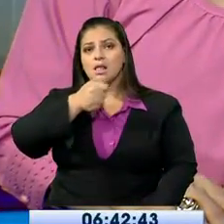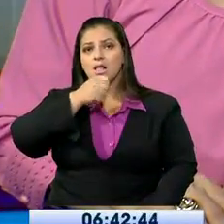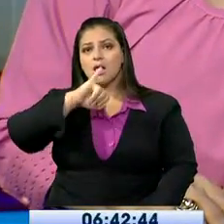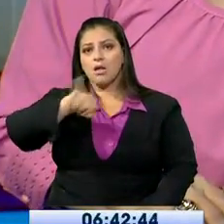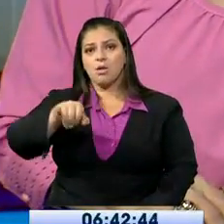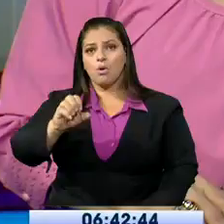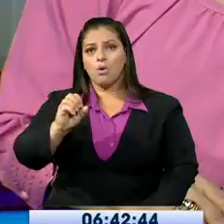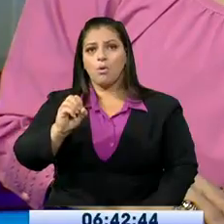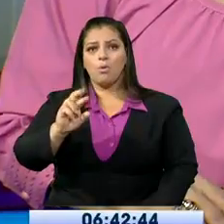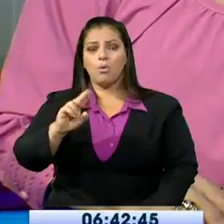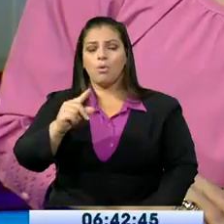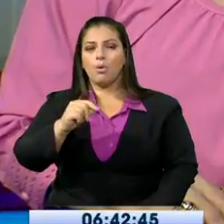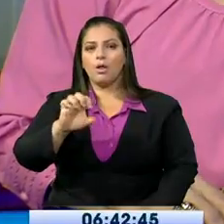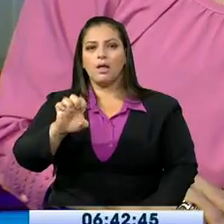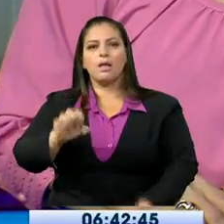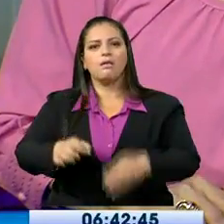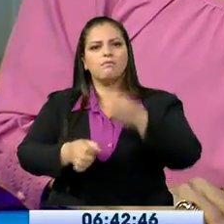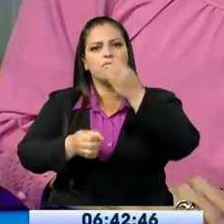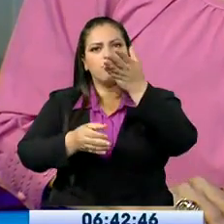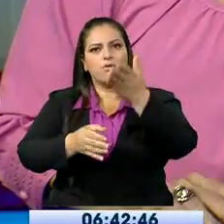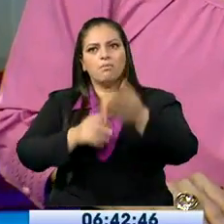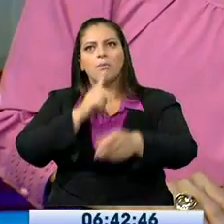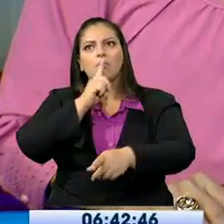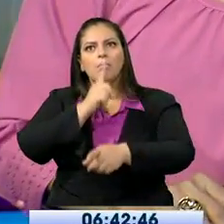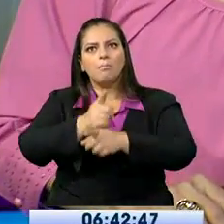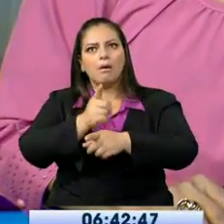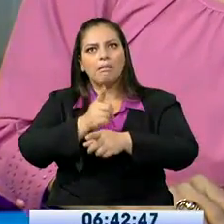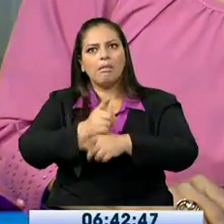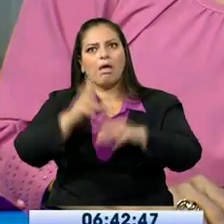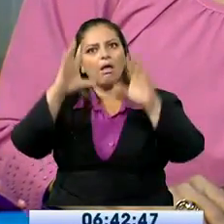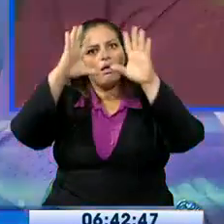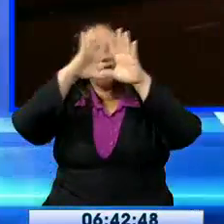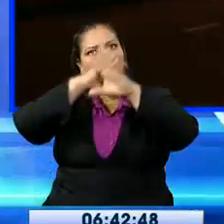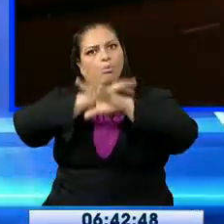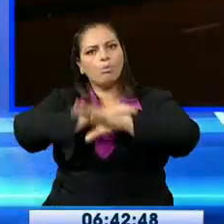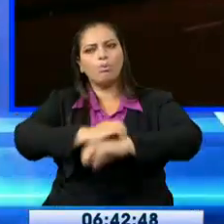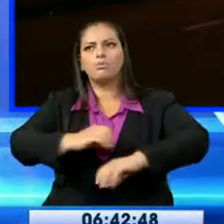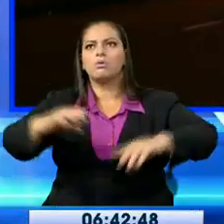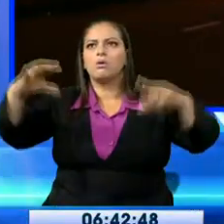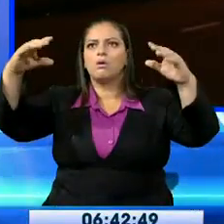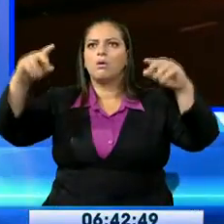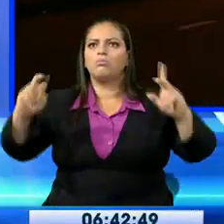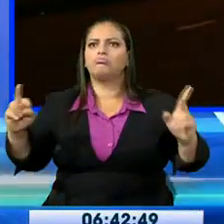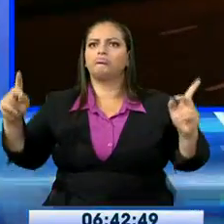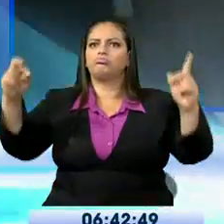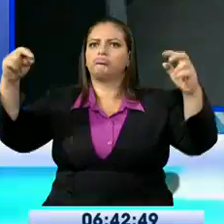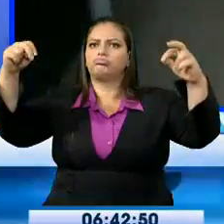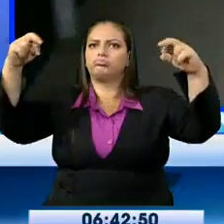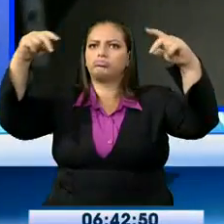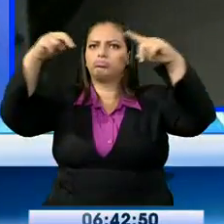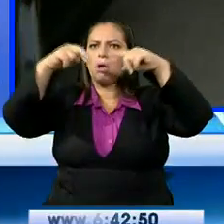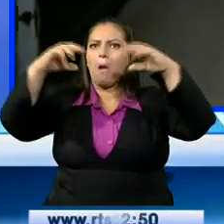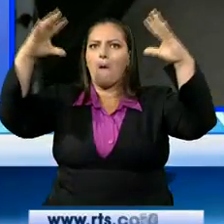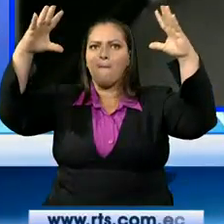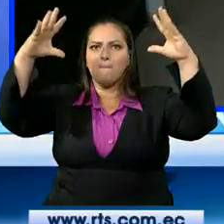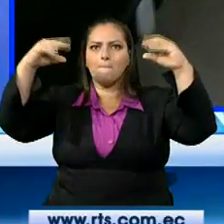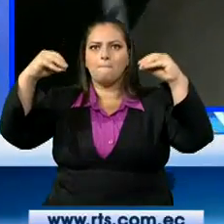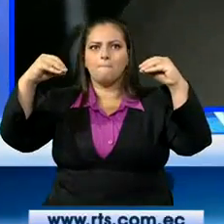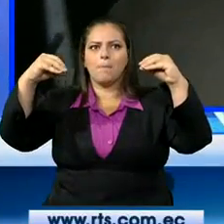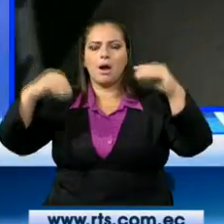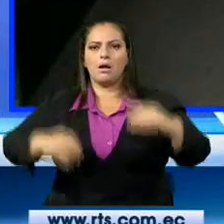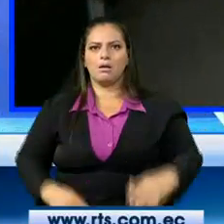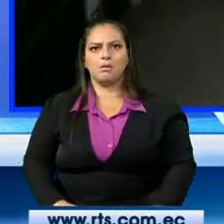queda en evidencia el por qué muchos ciudadanos optan, al menos en horas de la, ya al término de la tarde y noche,